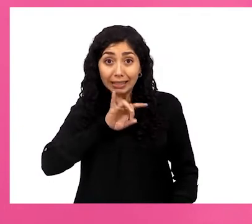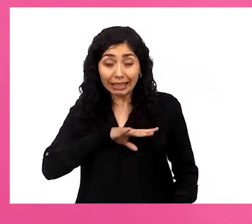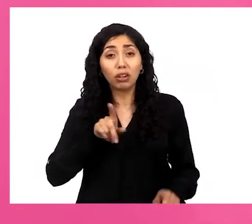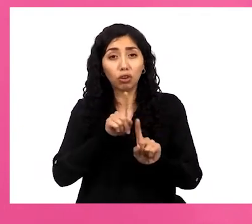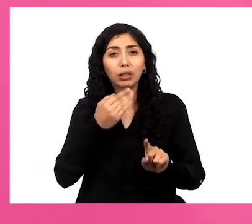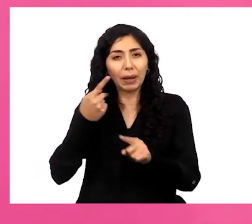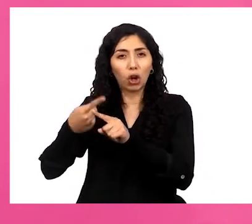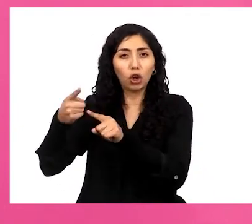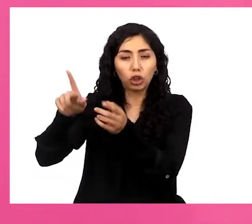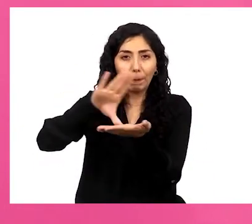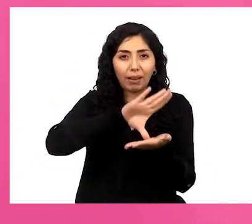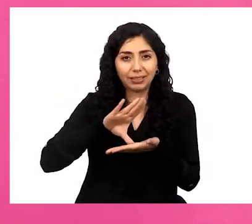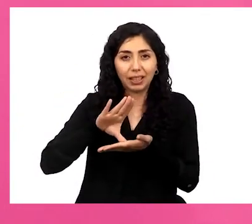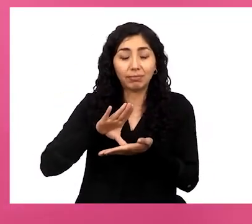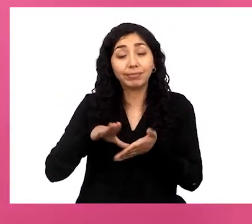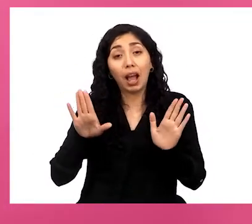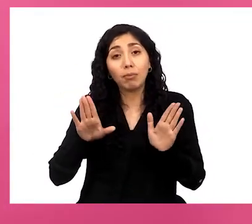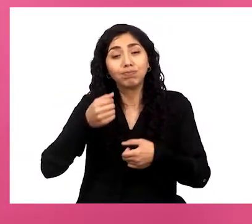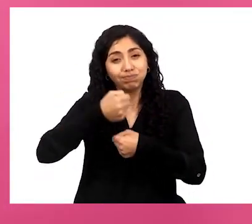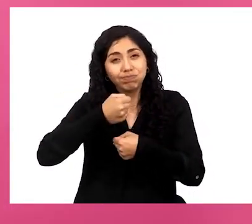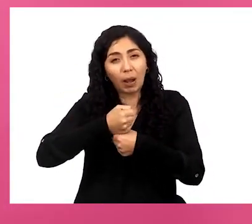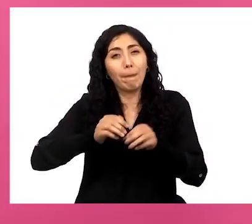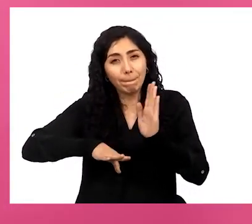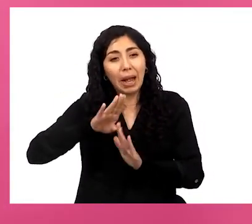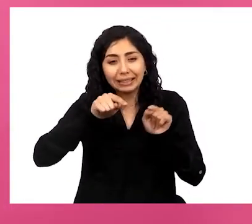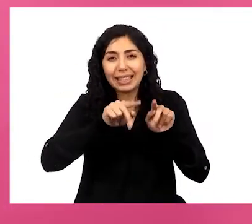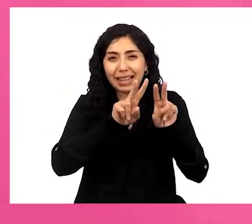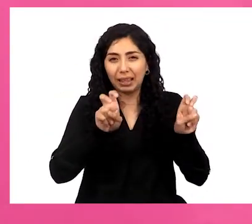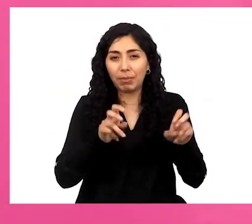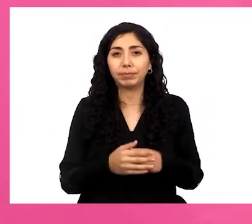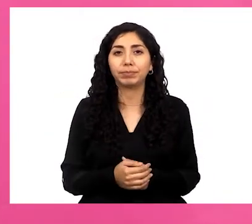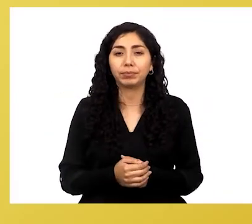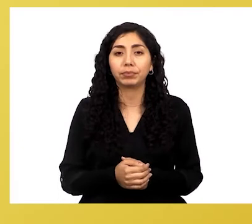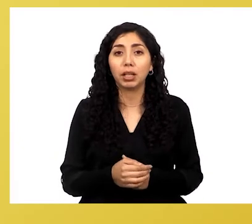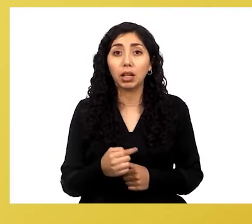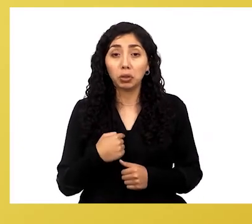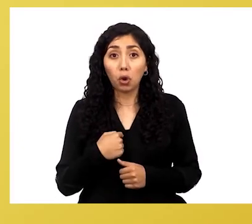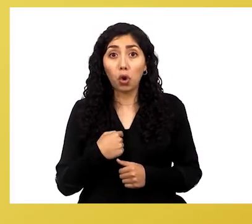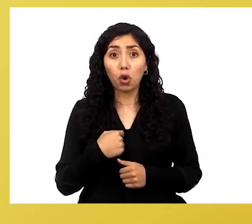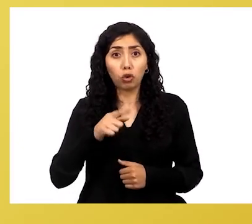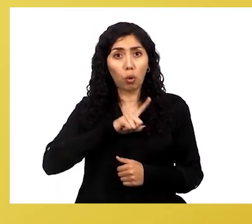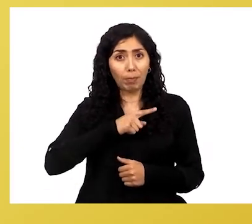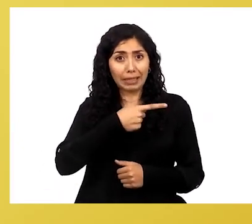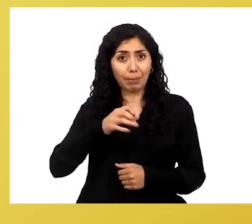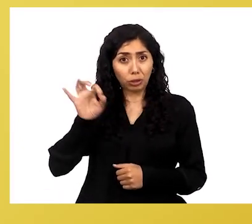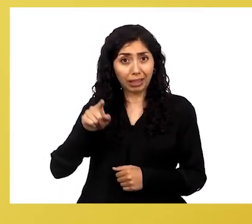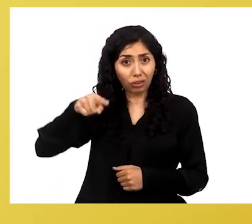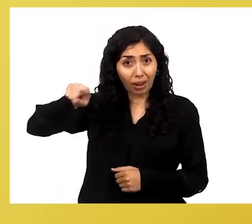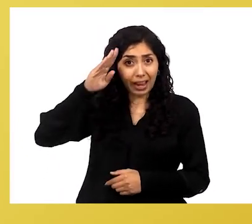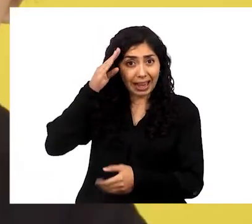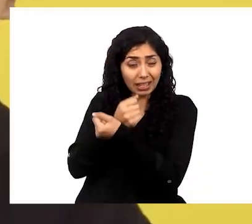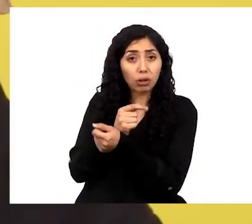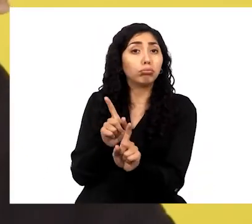no solo en Chile, también en otros países. Nada, hay que trabajar más en ese tema. Y yo no le estoy echando la culpa al 100